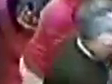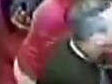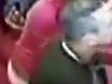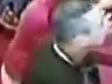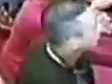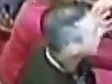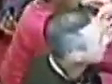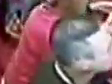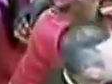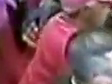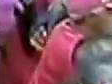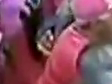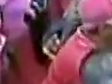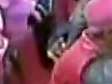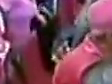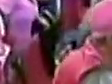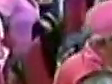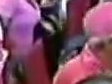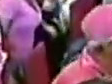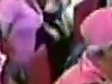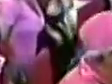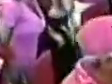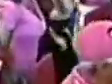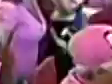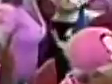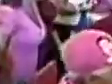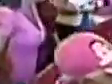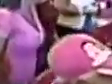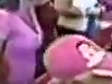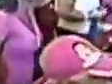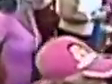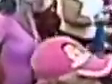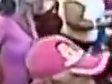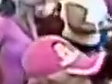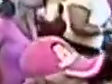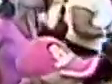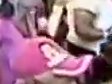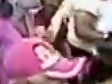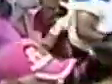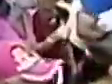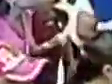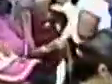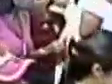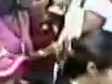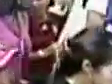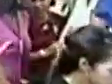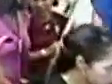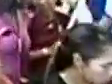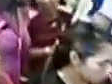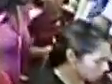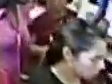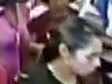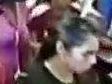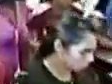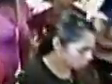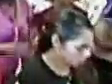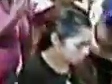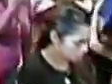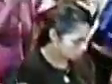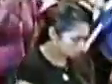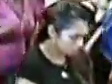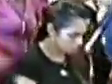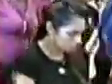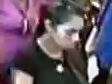orgánica, la Unión Patriota y también la voluntad férrea de seguir libres,